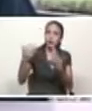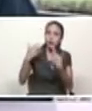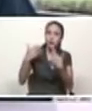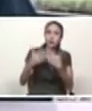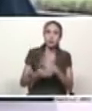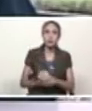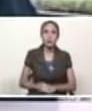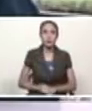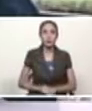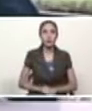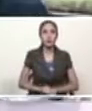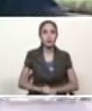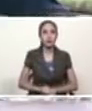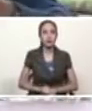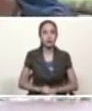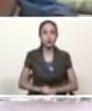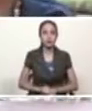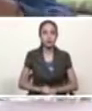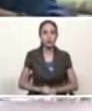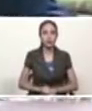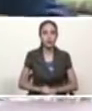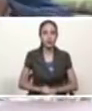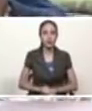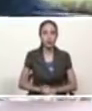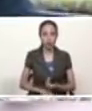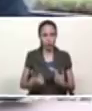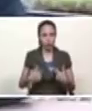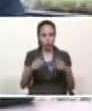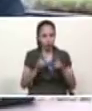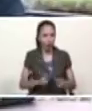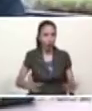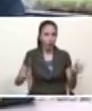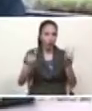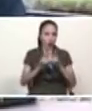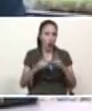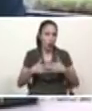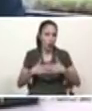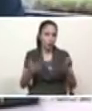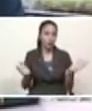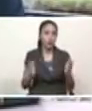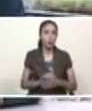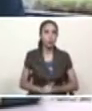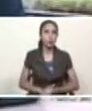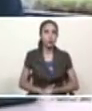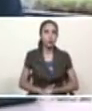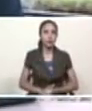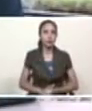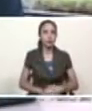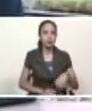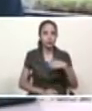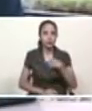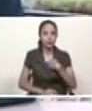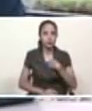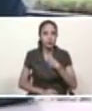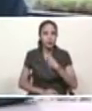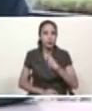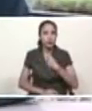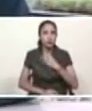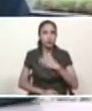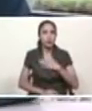un bolivariano educado en los valores en el ejemplo en el pensamiento de nuestro libertador Simón Bolívar